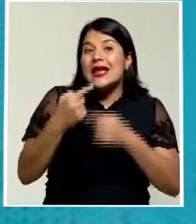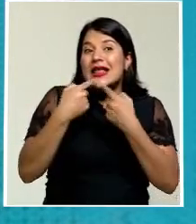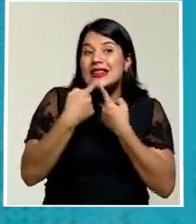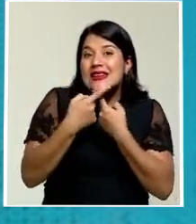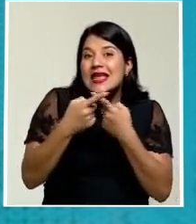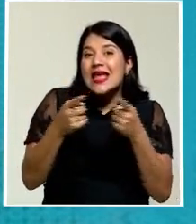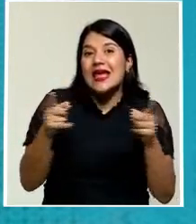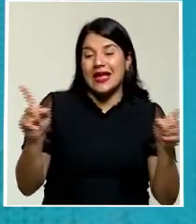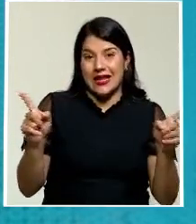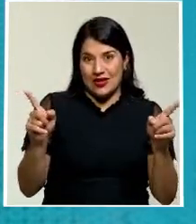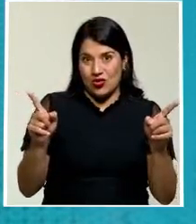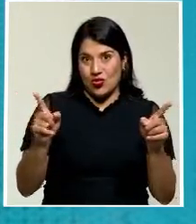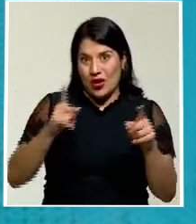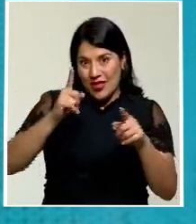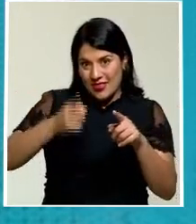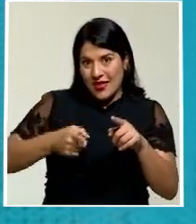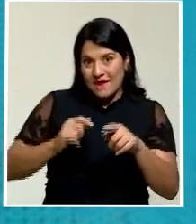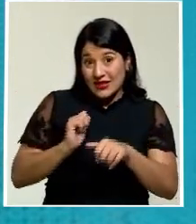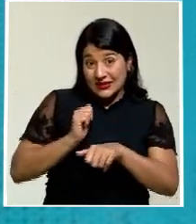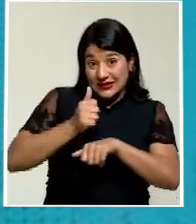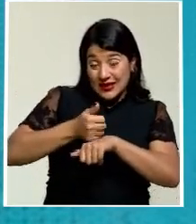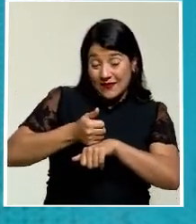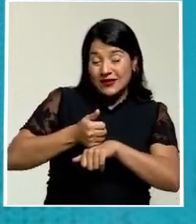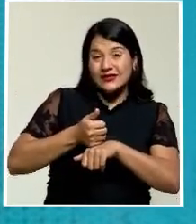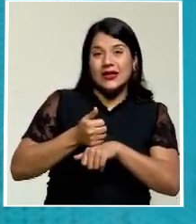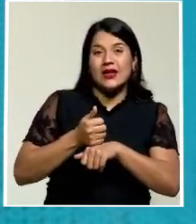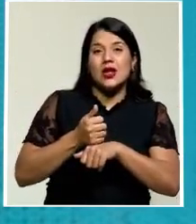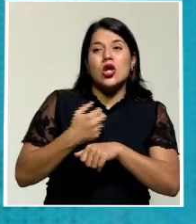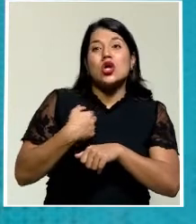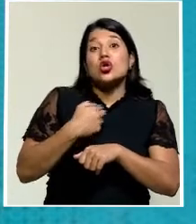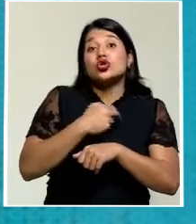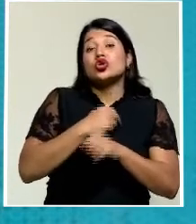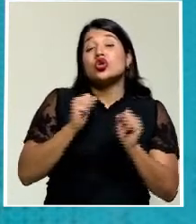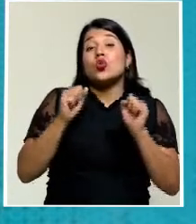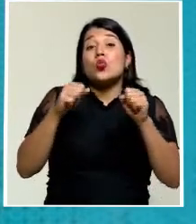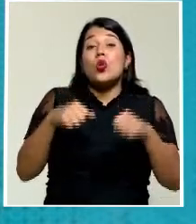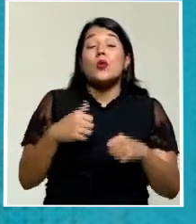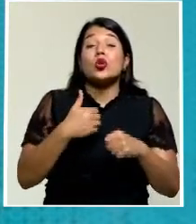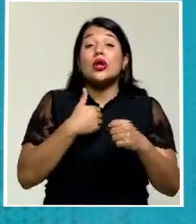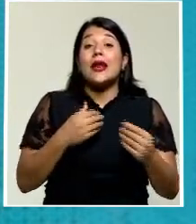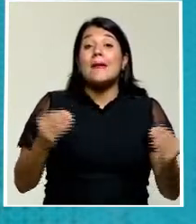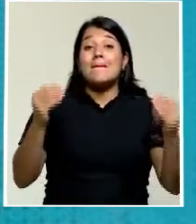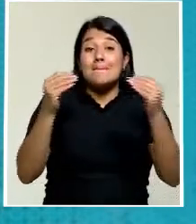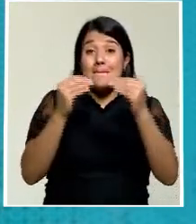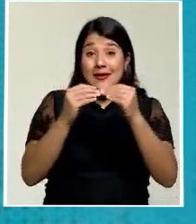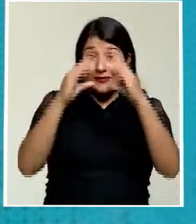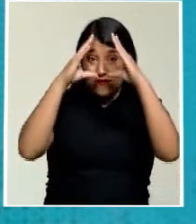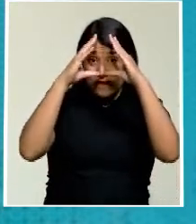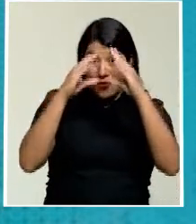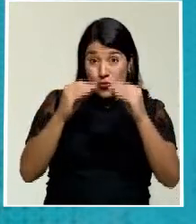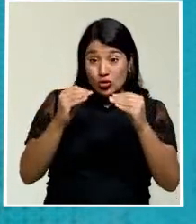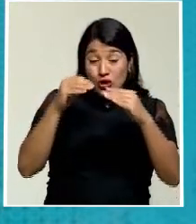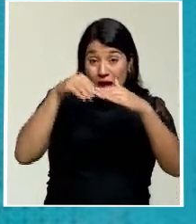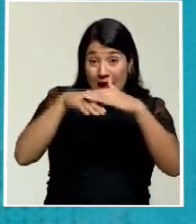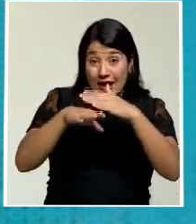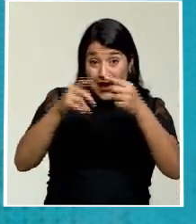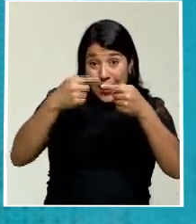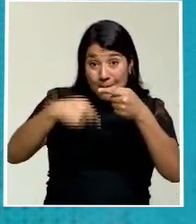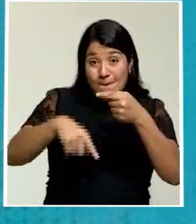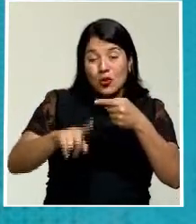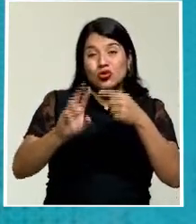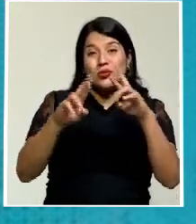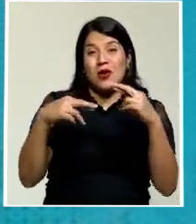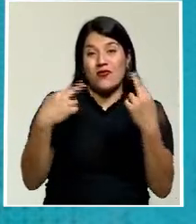los próximos días, se puede tener una información mayor en la próxima sesión del Directorio Legislativo que